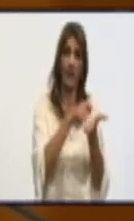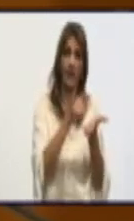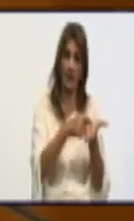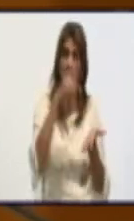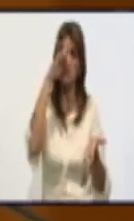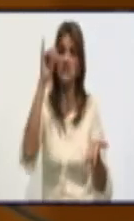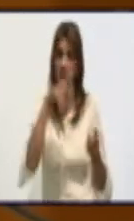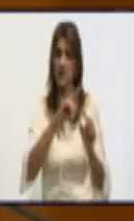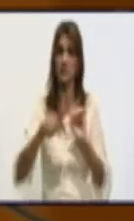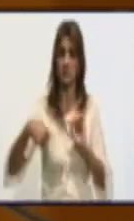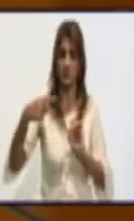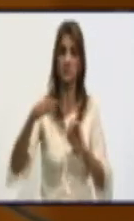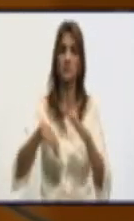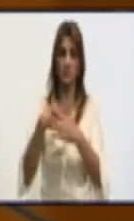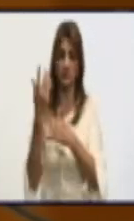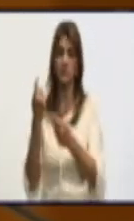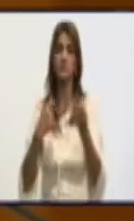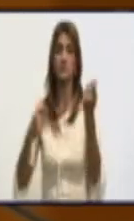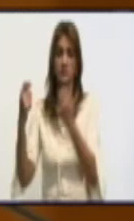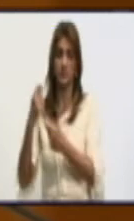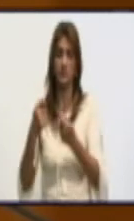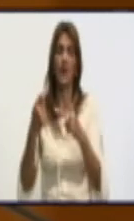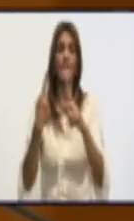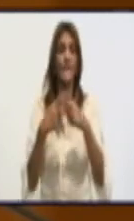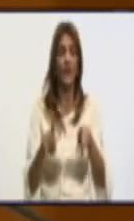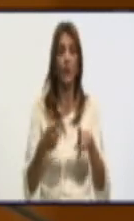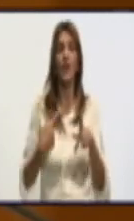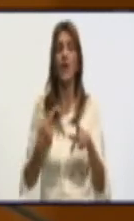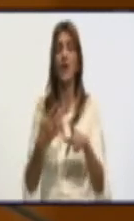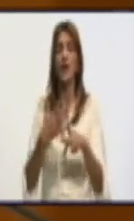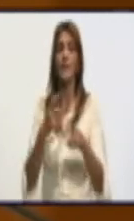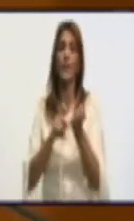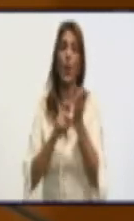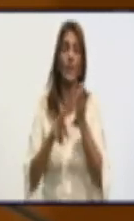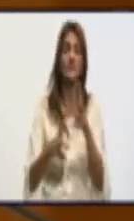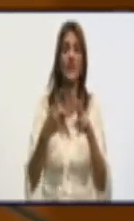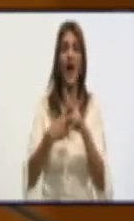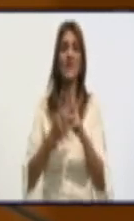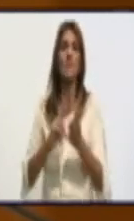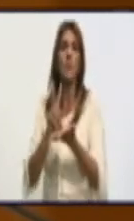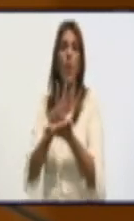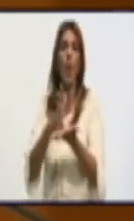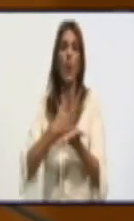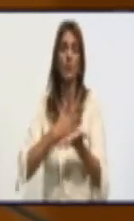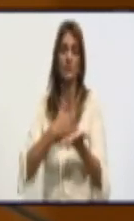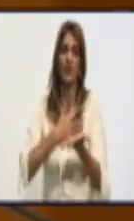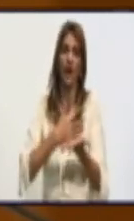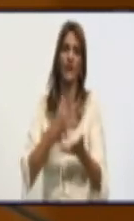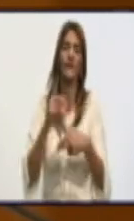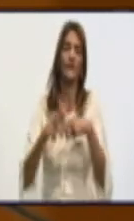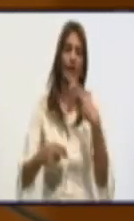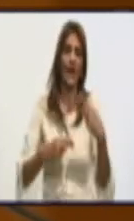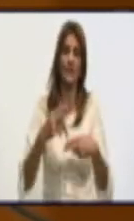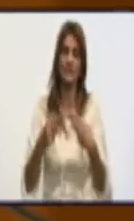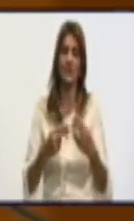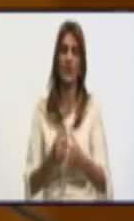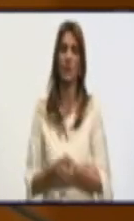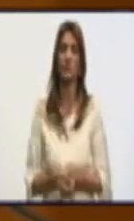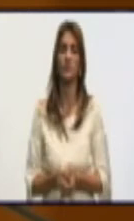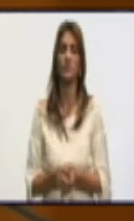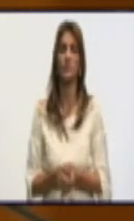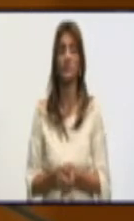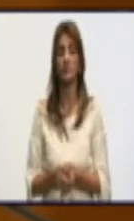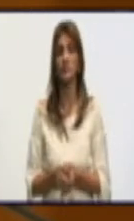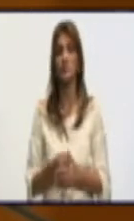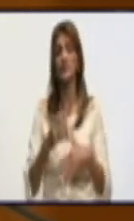de industrializar todo cuanto en la provincia es posible hacerlo. Porque el problema puntal hoy de la harina y del diésel no es